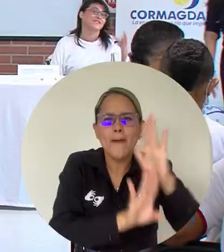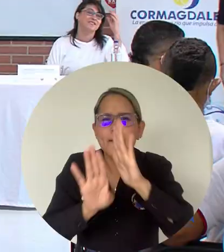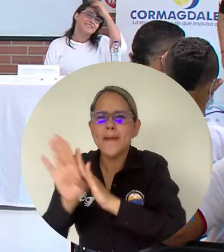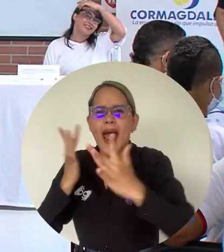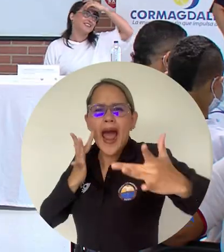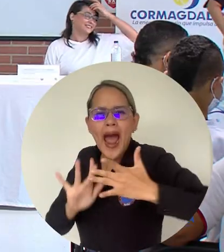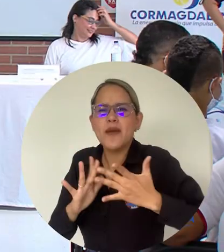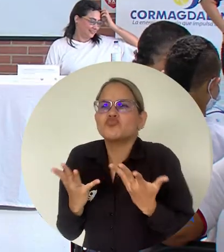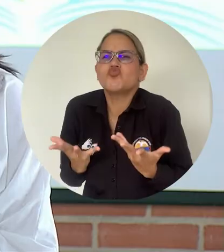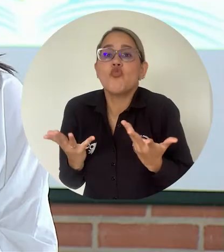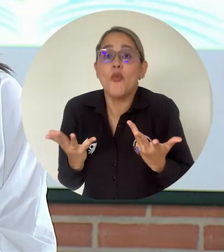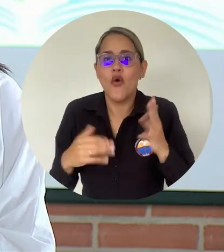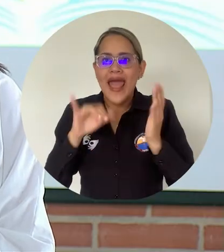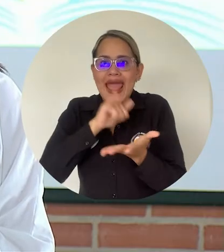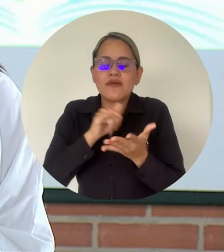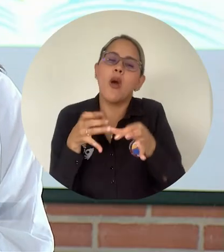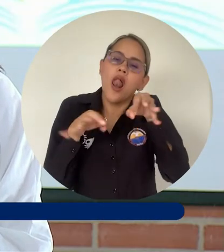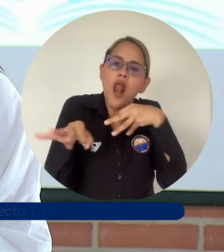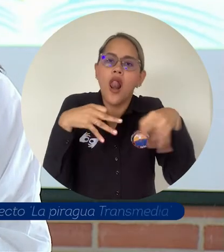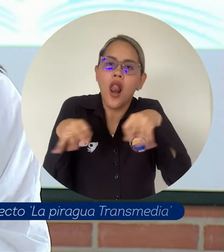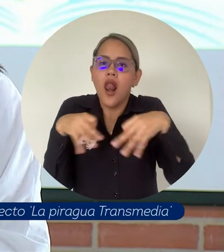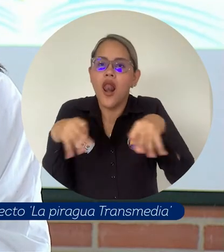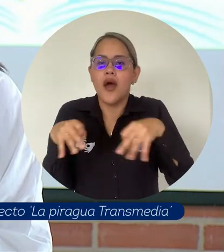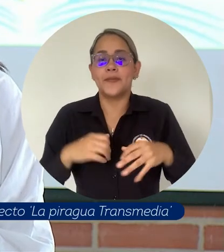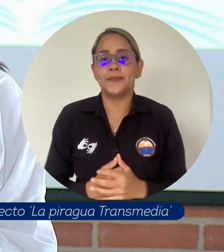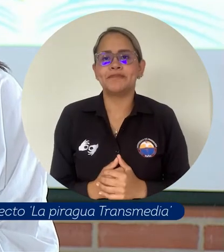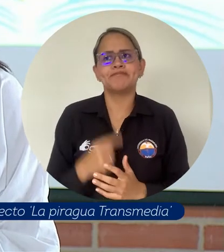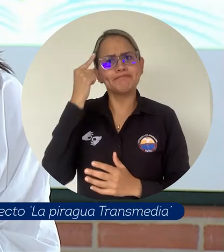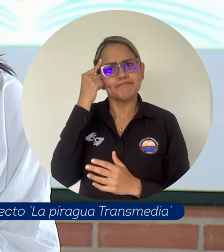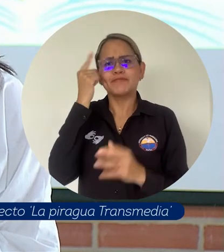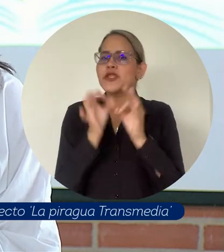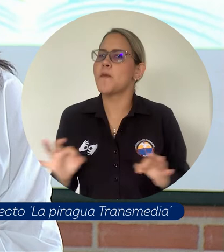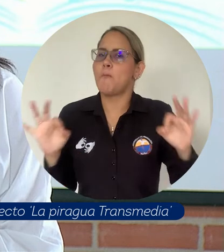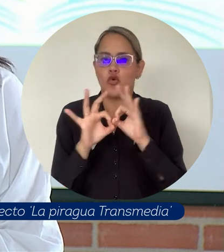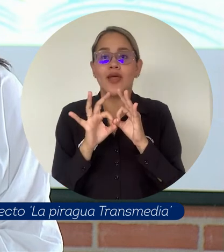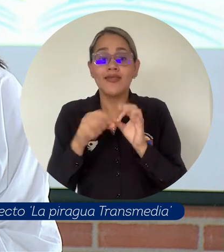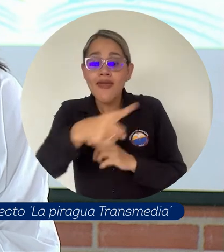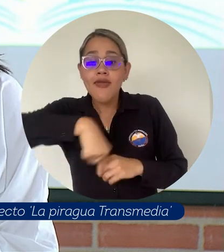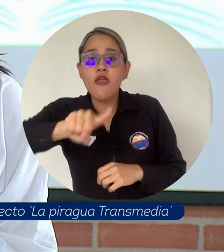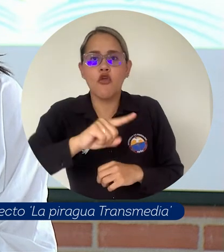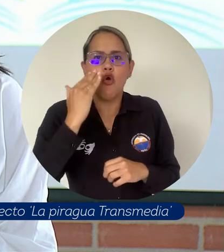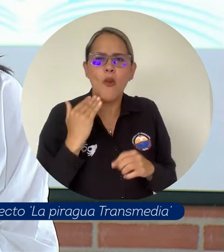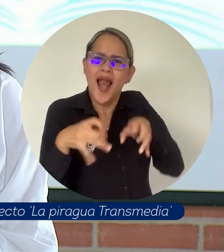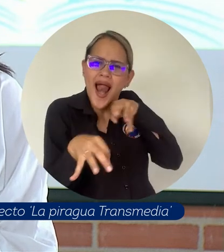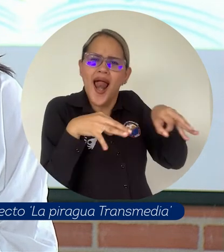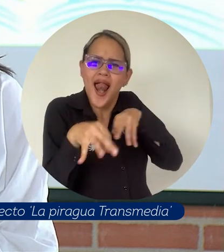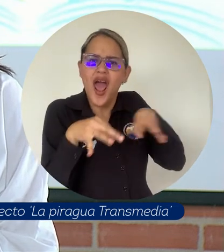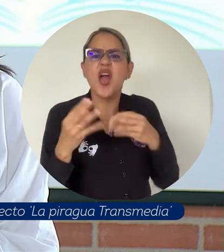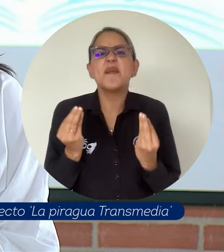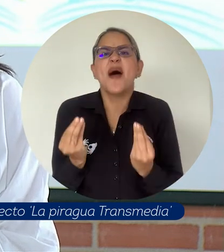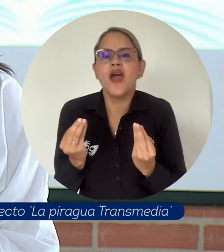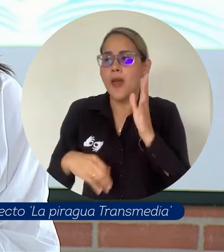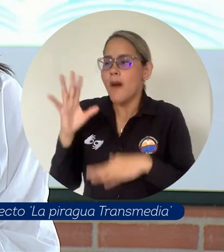las comunidades ribereñas. Creemos que precisamente la juventud debe empezar a revalorizar esos conocimientos y este